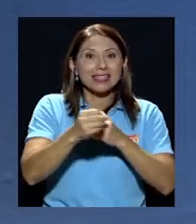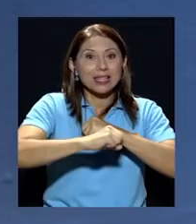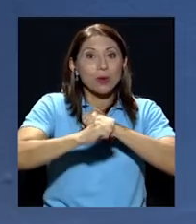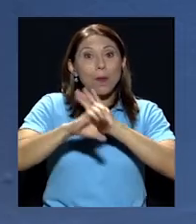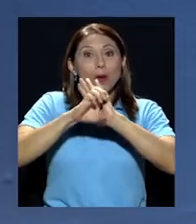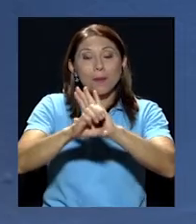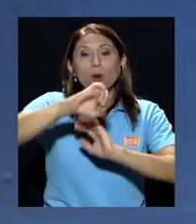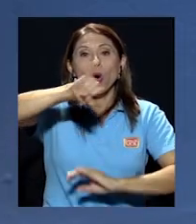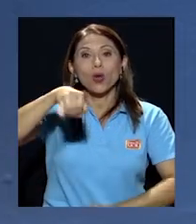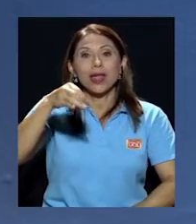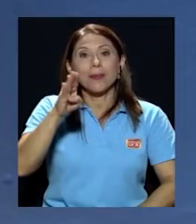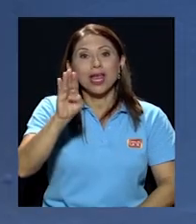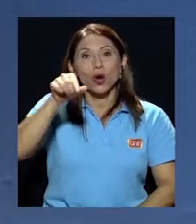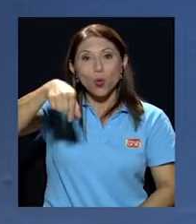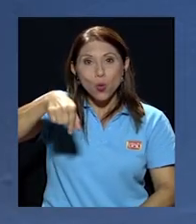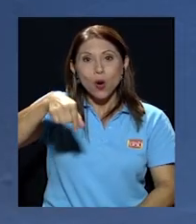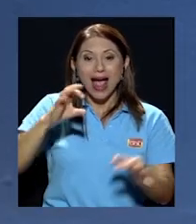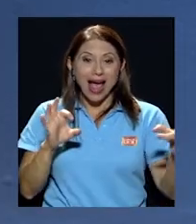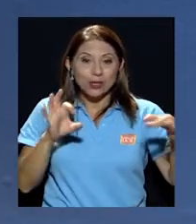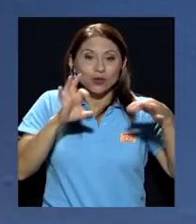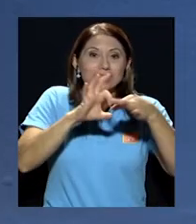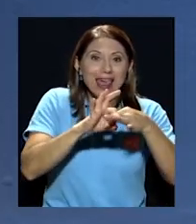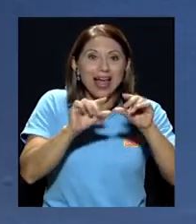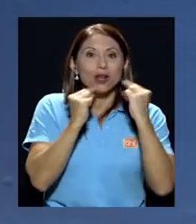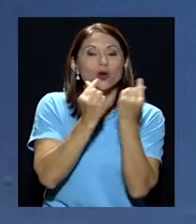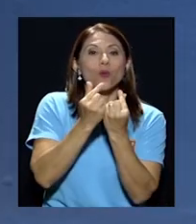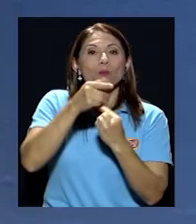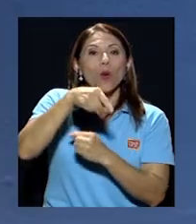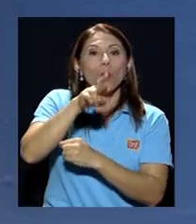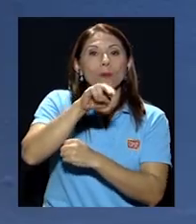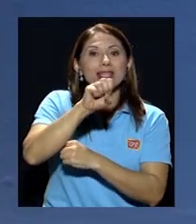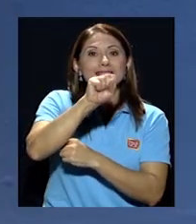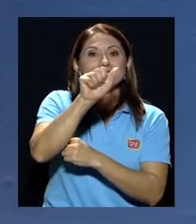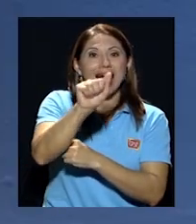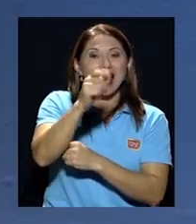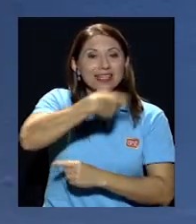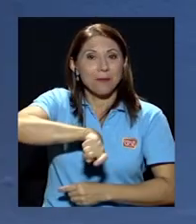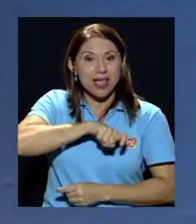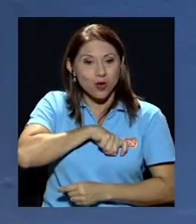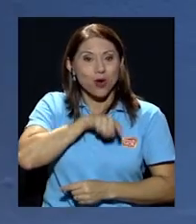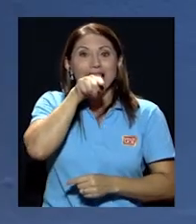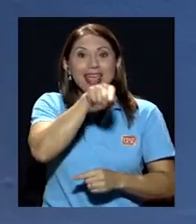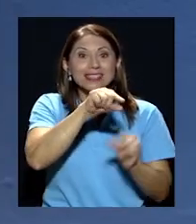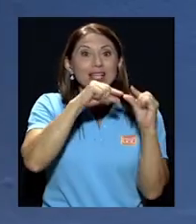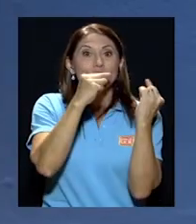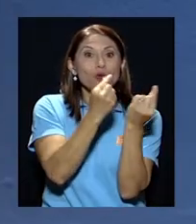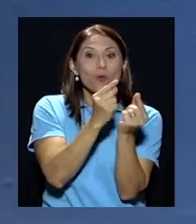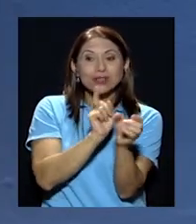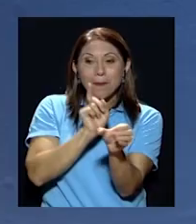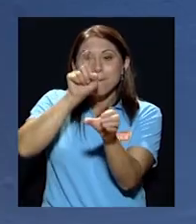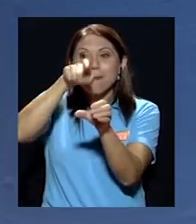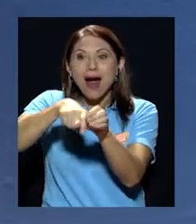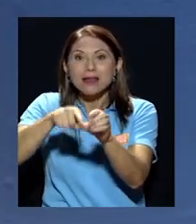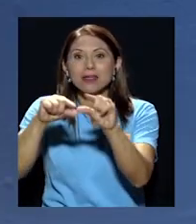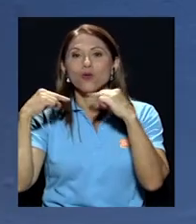está asociada al grupo Prisa español que el grupo Prisa español es parte de un conglomerado internacional